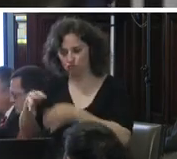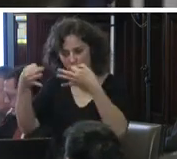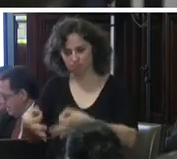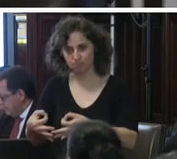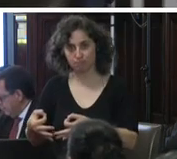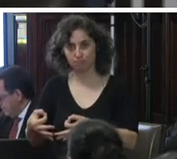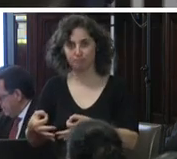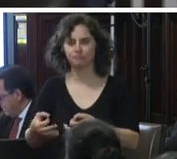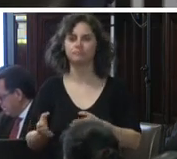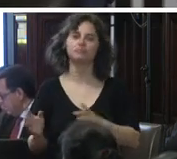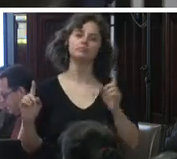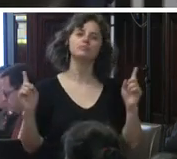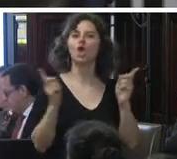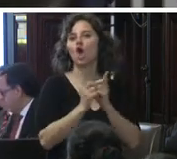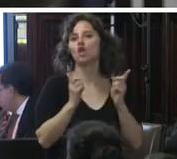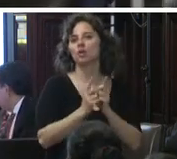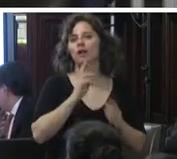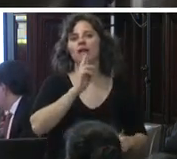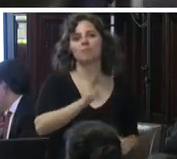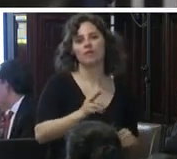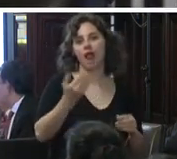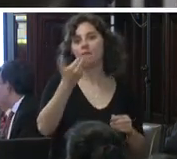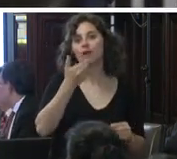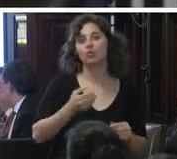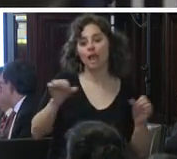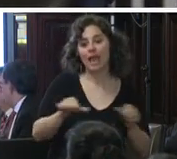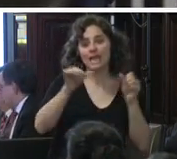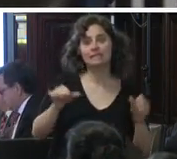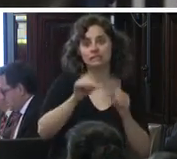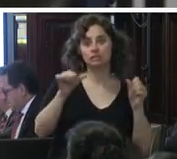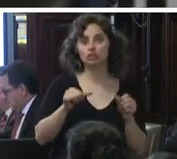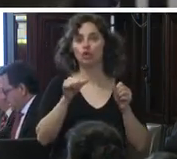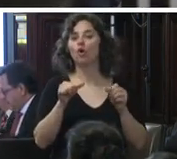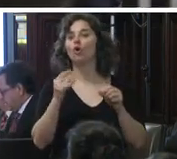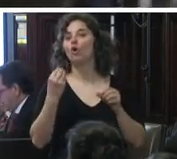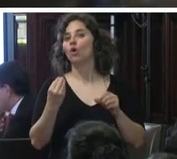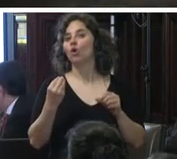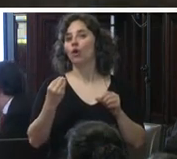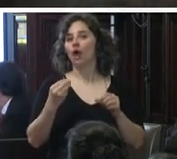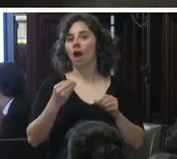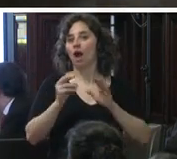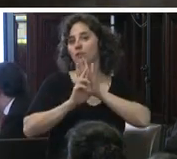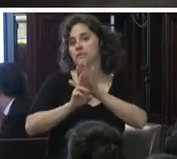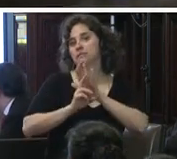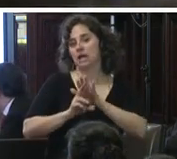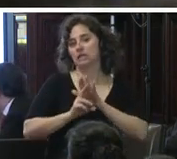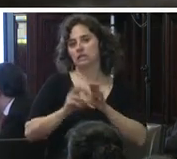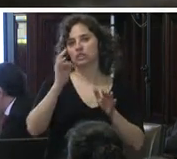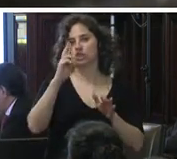para brevemente responder a la pregunta que hizo la comisionada